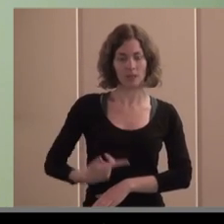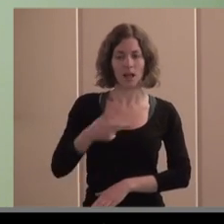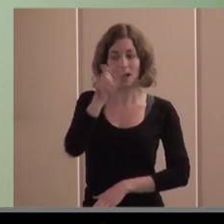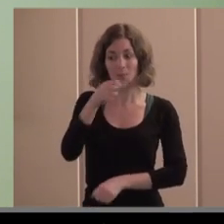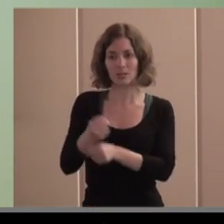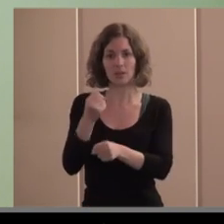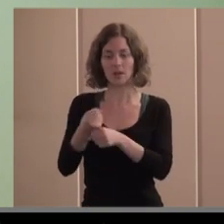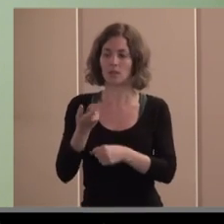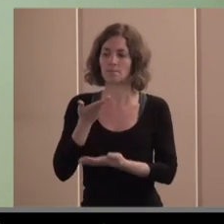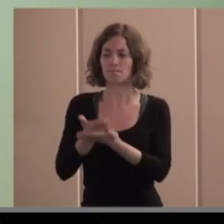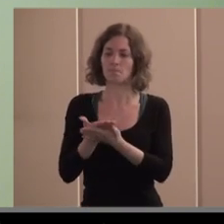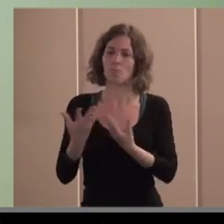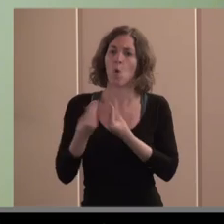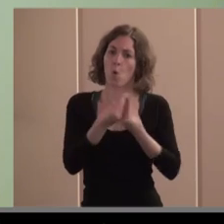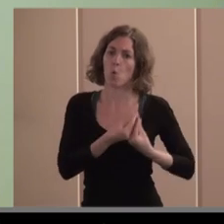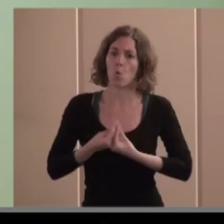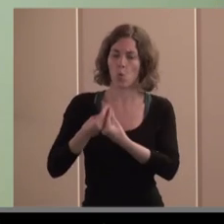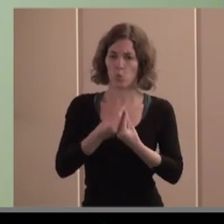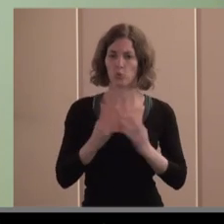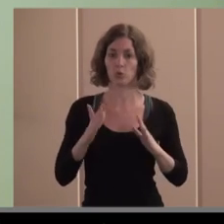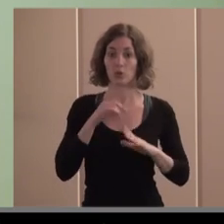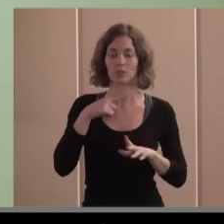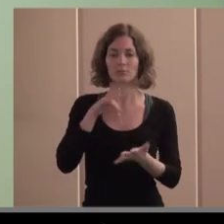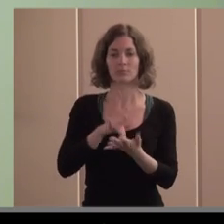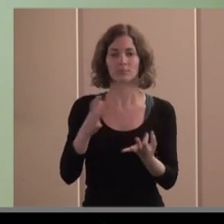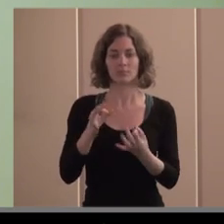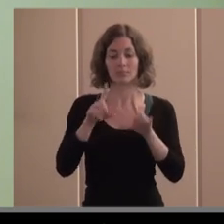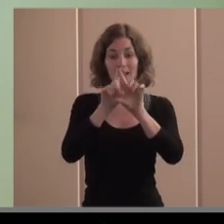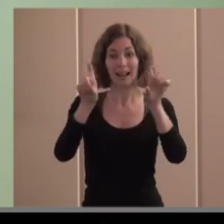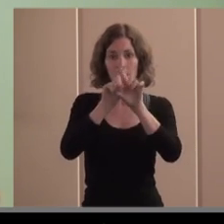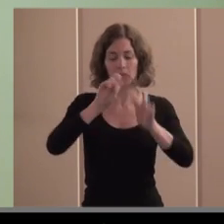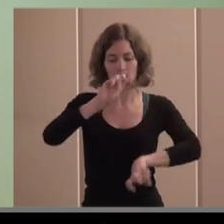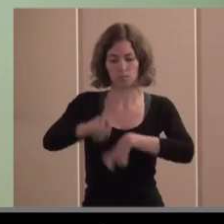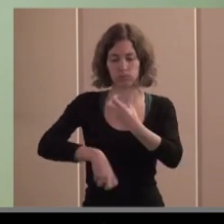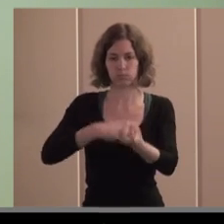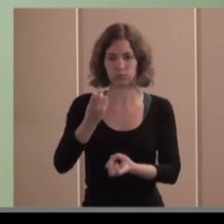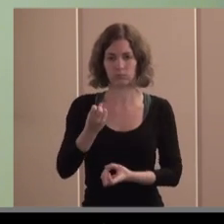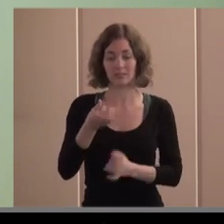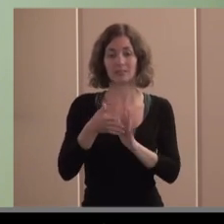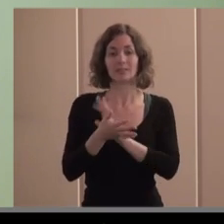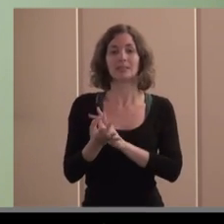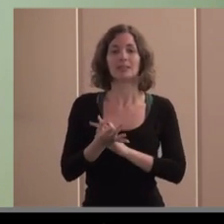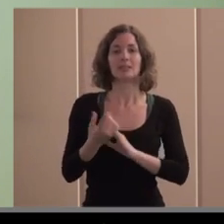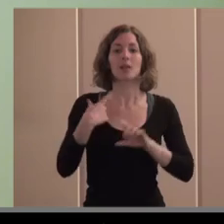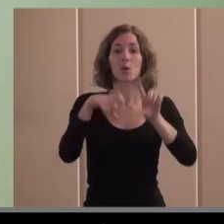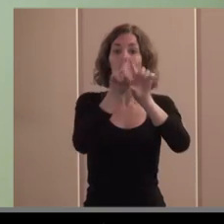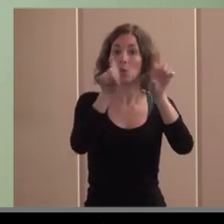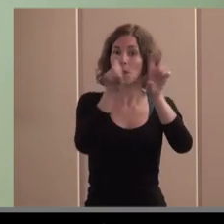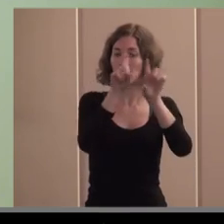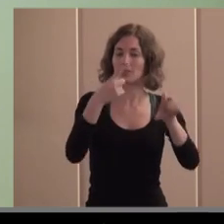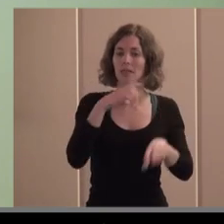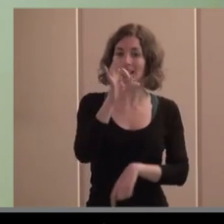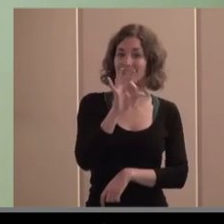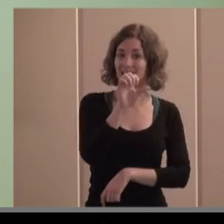entonces estamos asistiendo a reconversiones empresariales de trasladar empresas de sociedades anónimas y